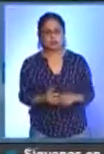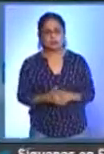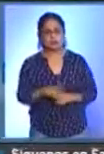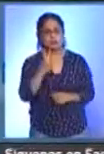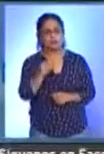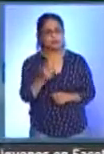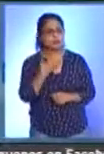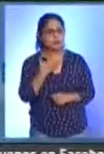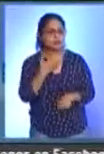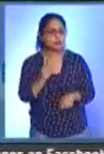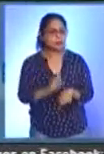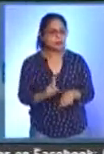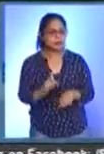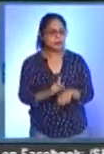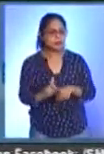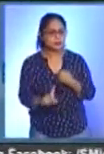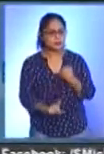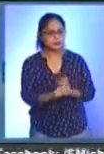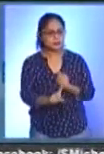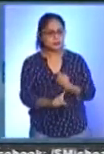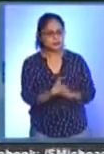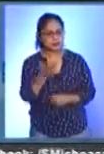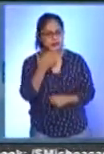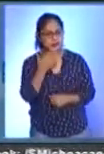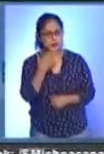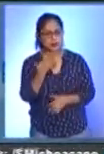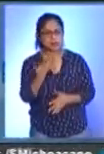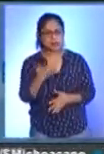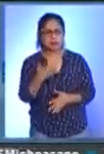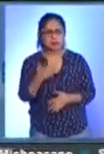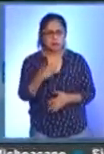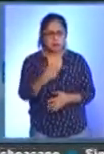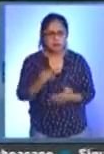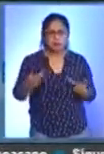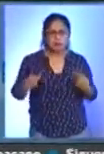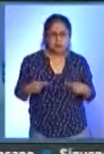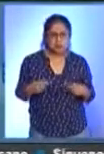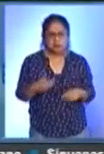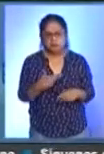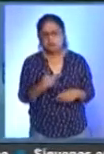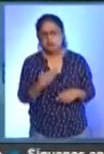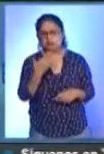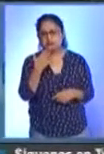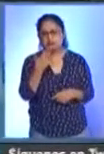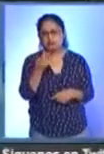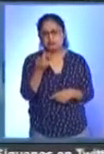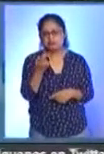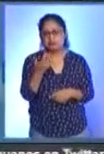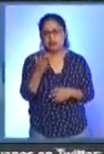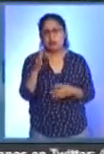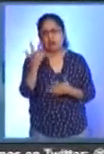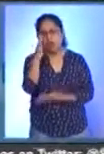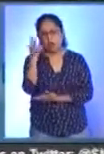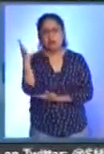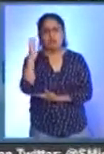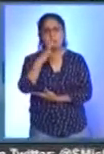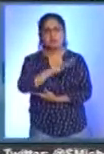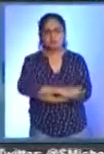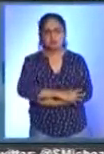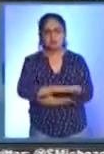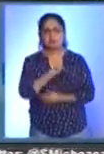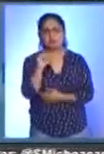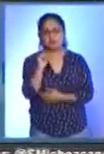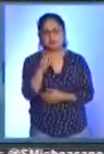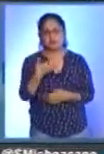tuvimos afectaciones y ninguna persona lesionada. Se presentaron ciertos incidentes muy leves, como la caída de un árbol ahí en